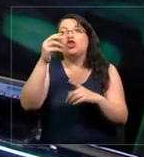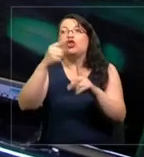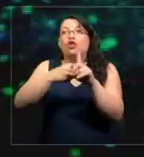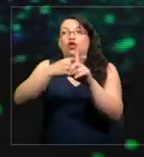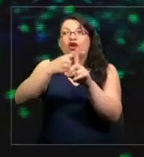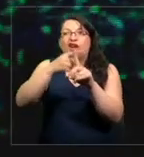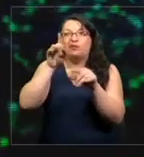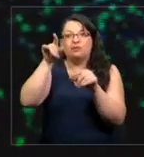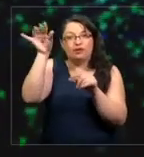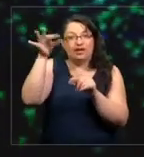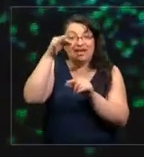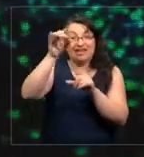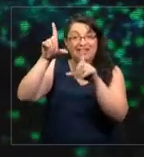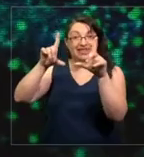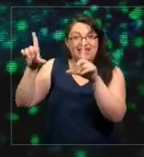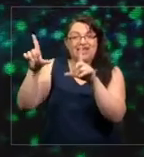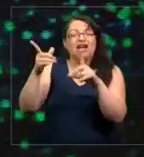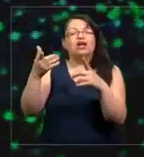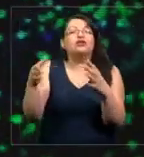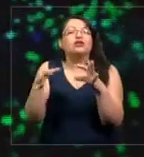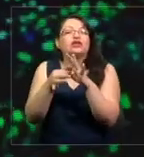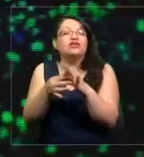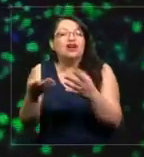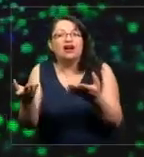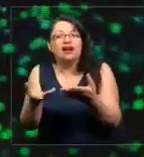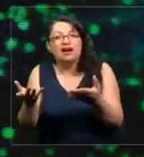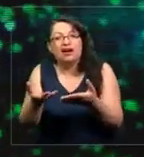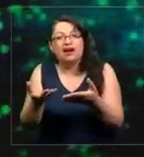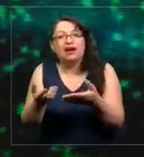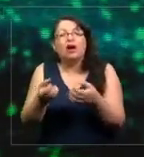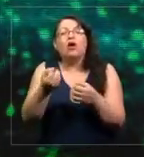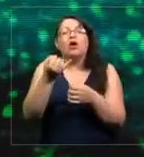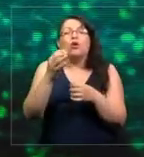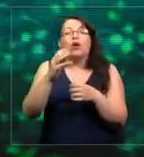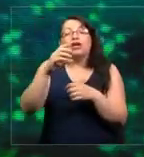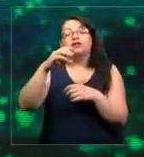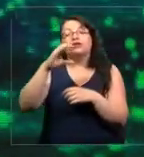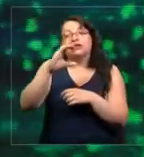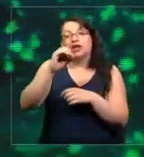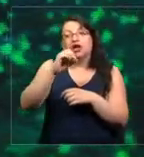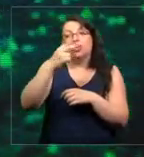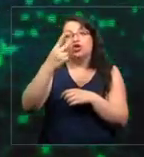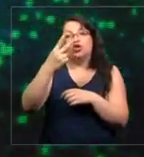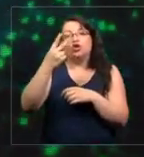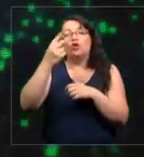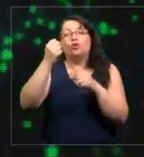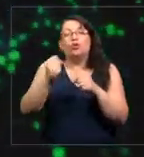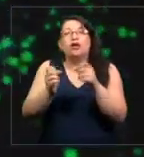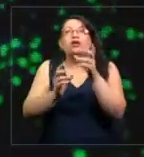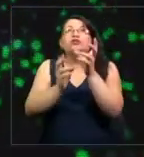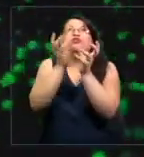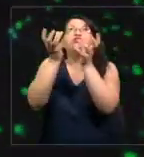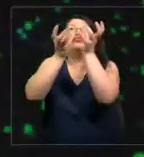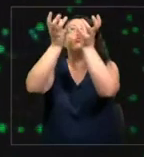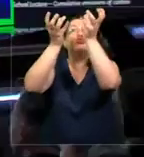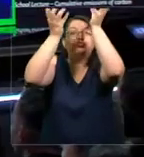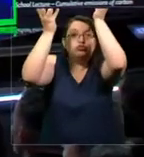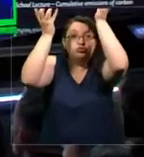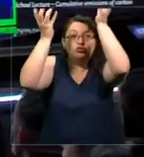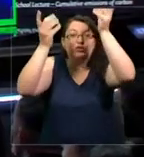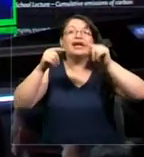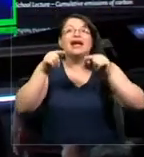acá. Eso está asociado a una cantidad finita de CO2 que puede entrar a la atmósfera. Y aquí aparece este